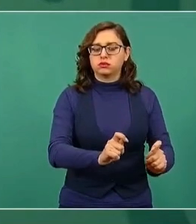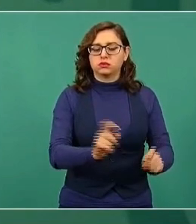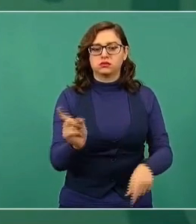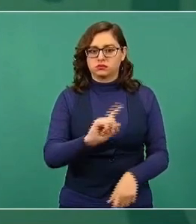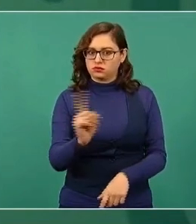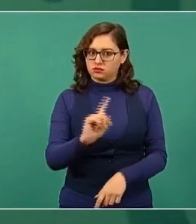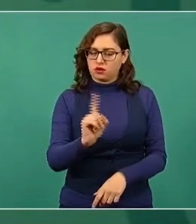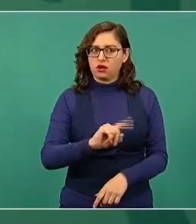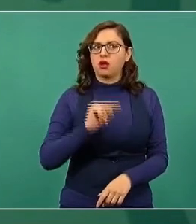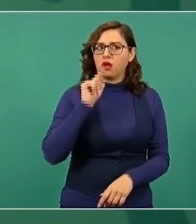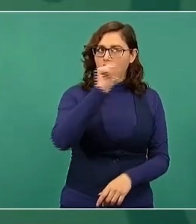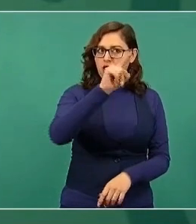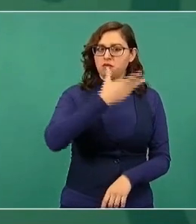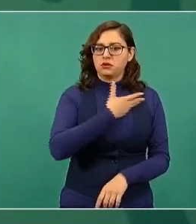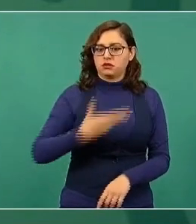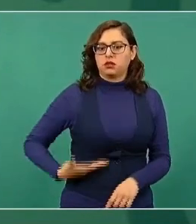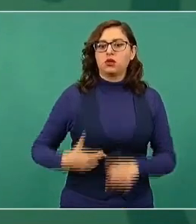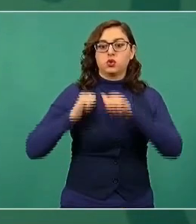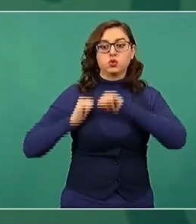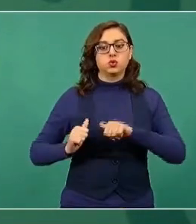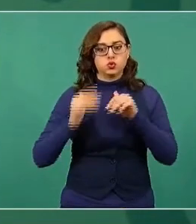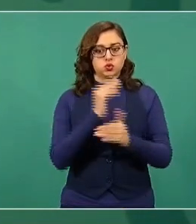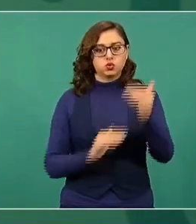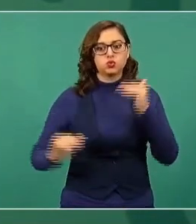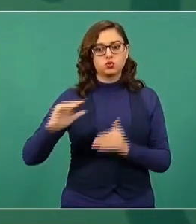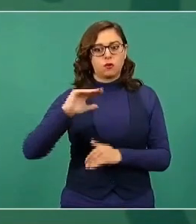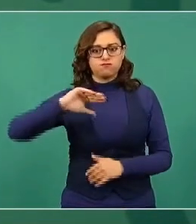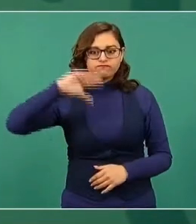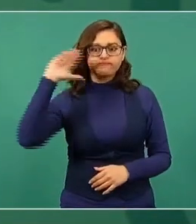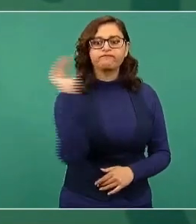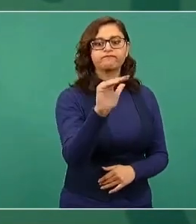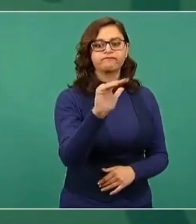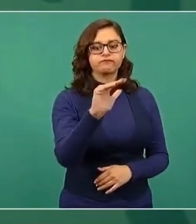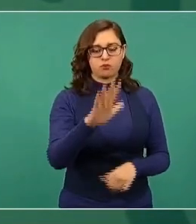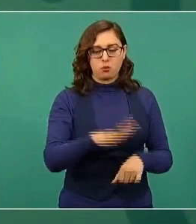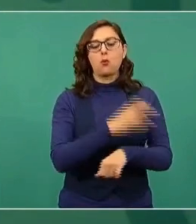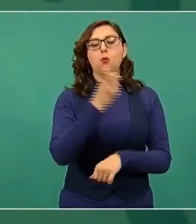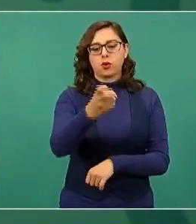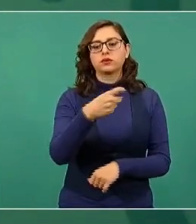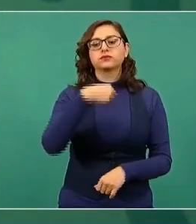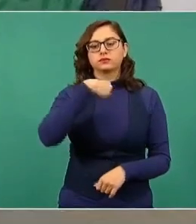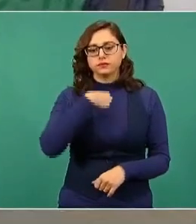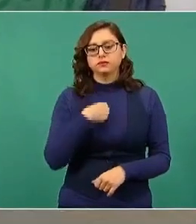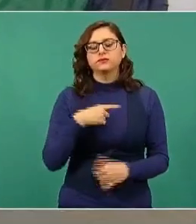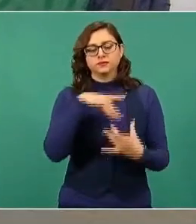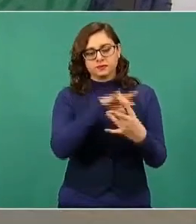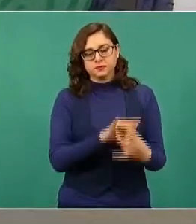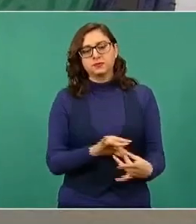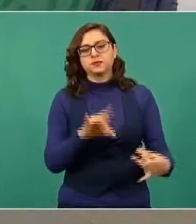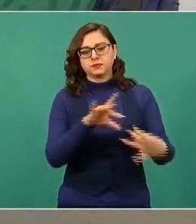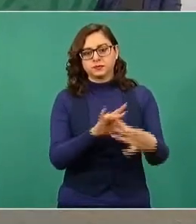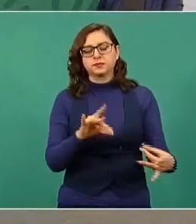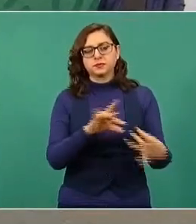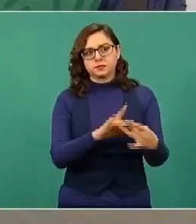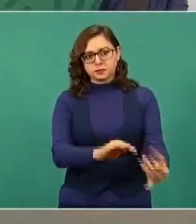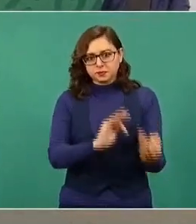supieran de qué se trataba. Y afortunadamente fue buena la